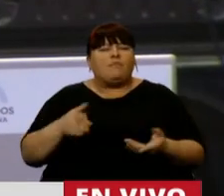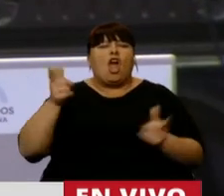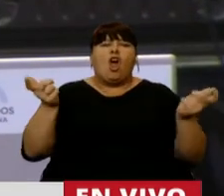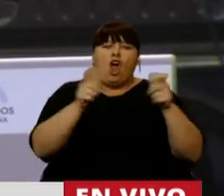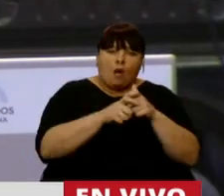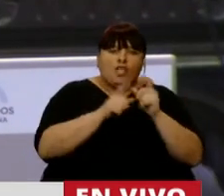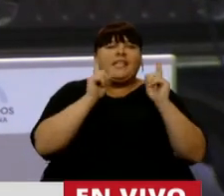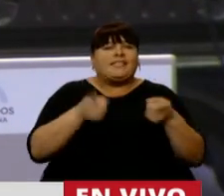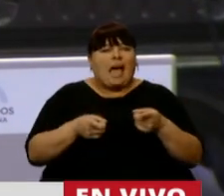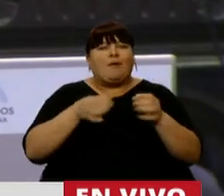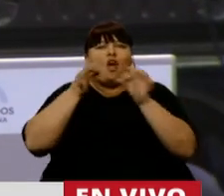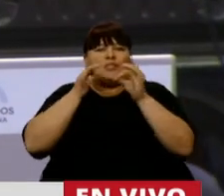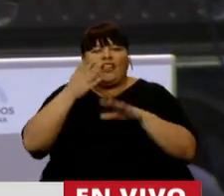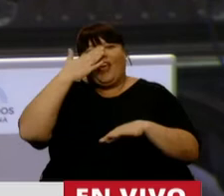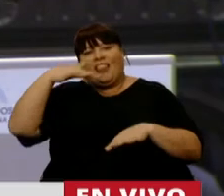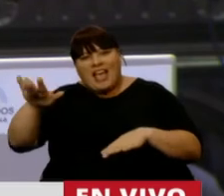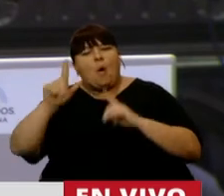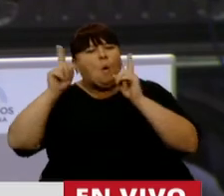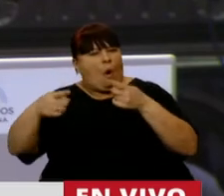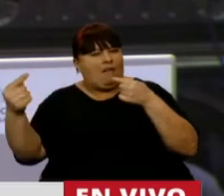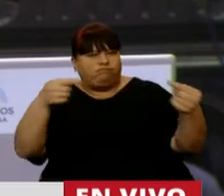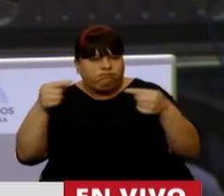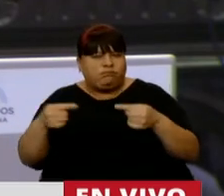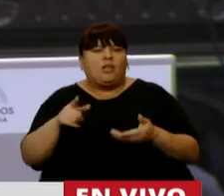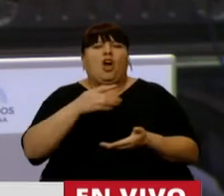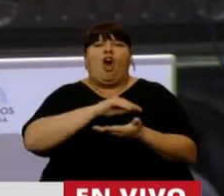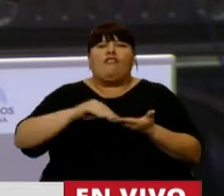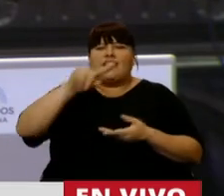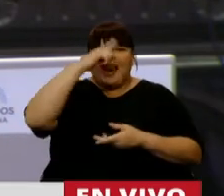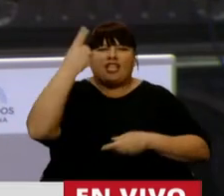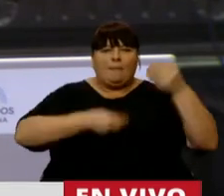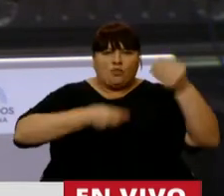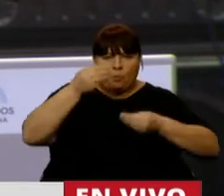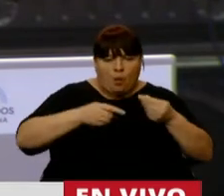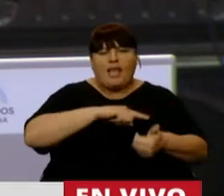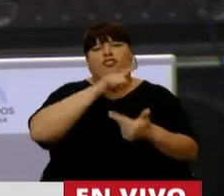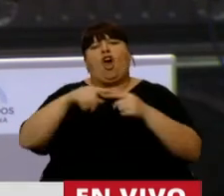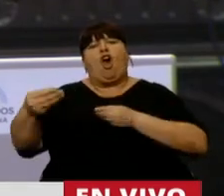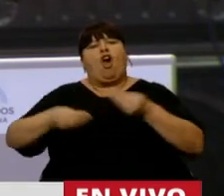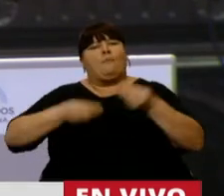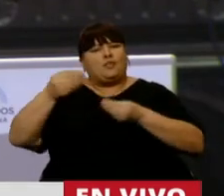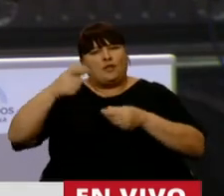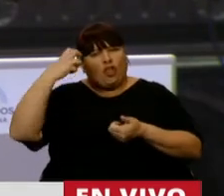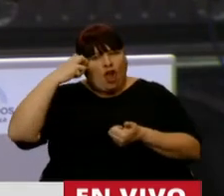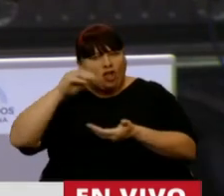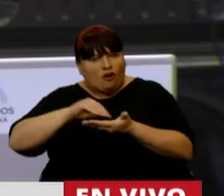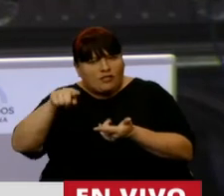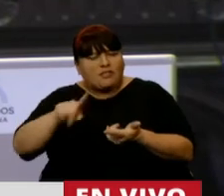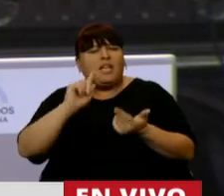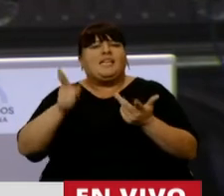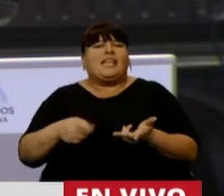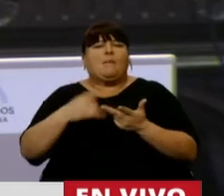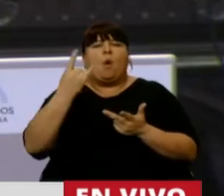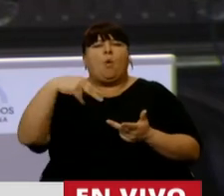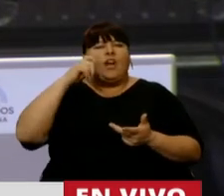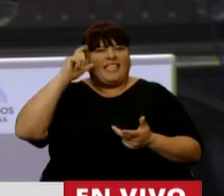tanto en la comisión como en los diálogos que tuvimos después, tanto con la Oficina Nacional de Presupuesto, con la Oficina de Presupuesto del Congreso y